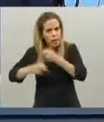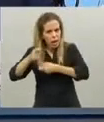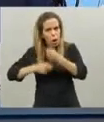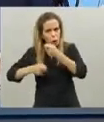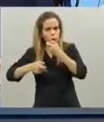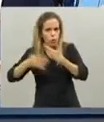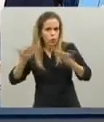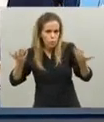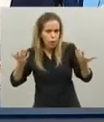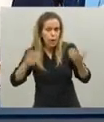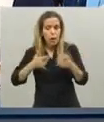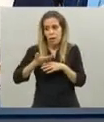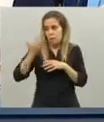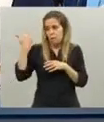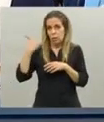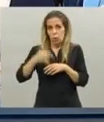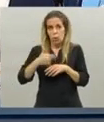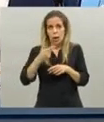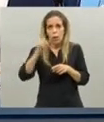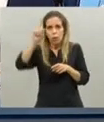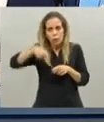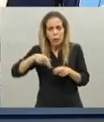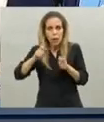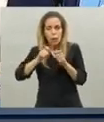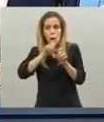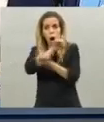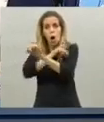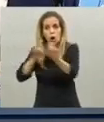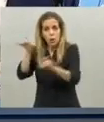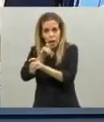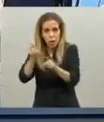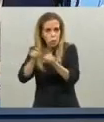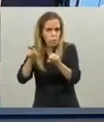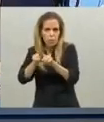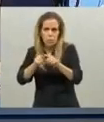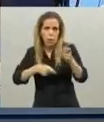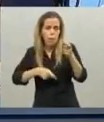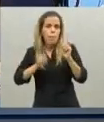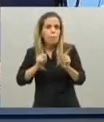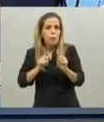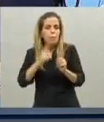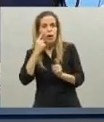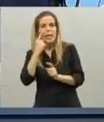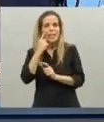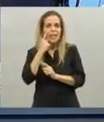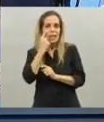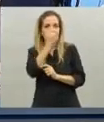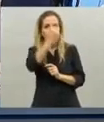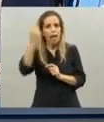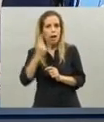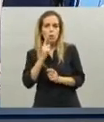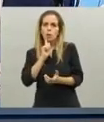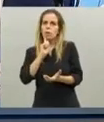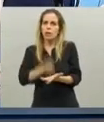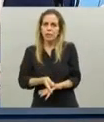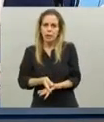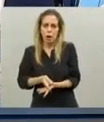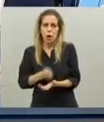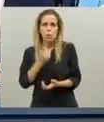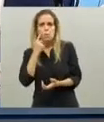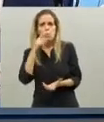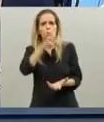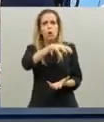cuando aparecieron los contagios fueron para atrás también por decisión de los intendentes que son quienes mejor conocen la situación